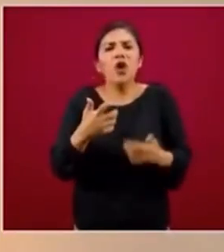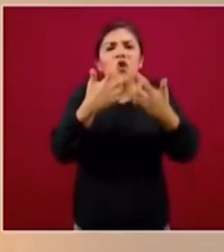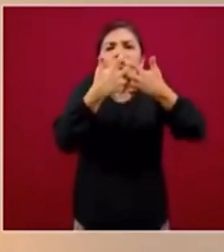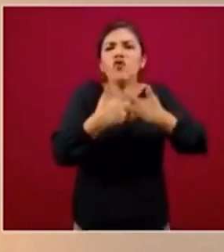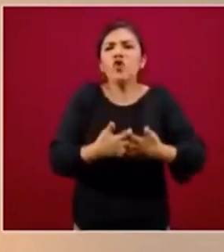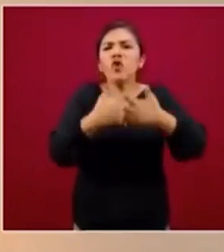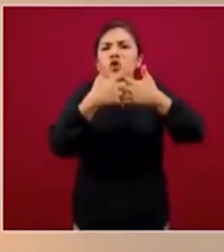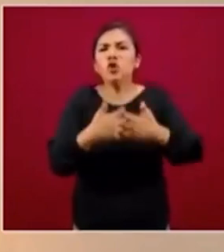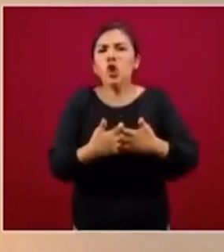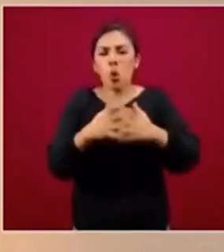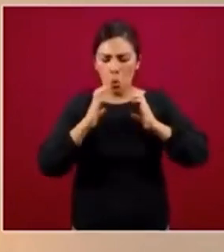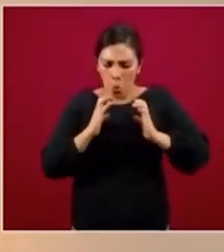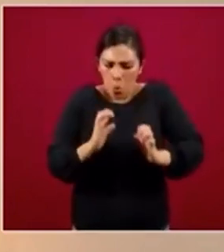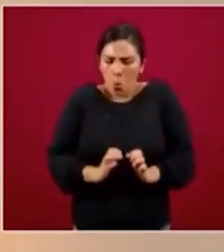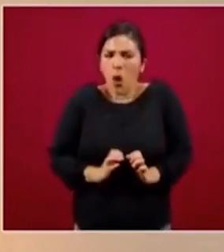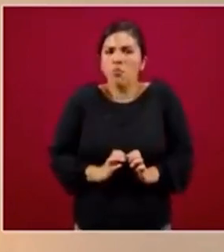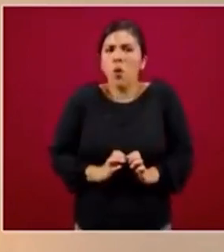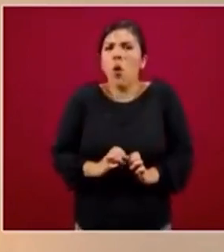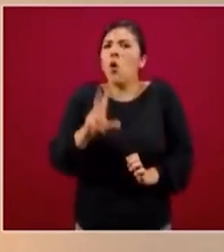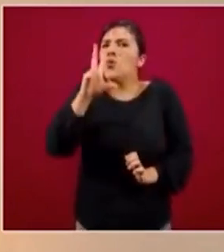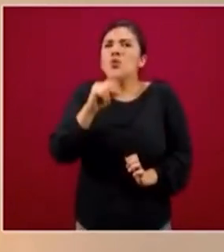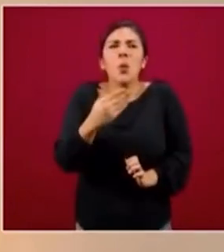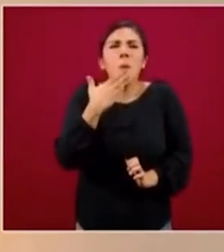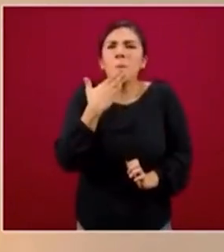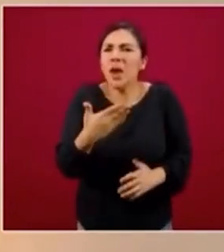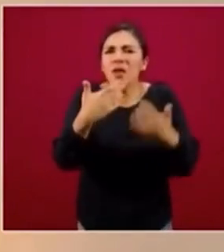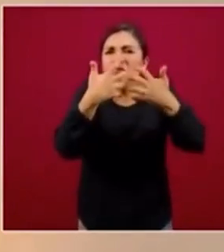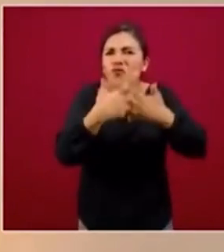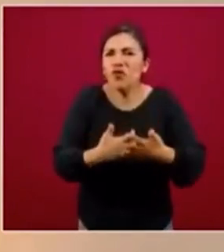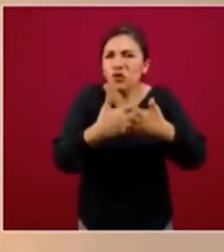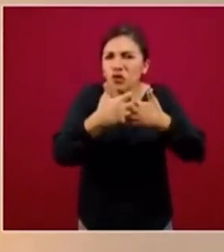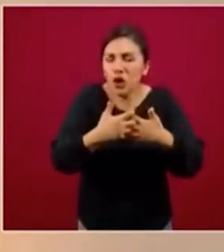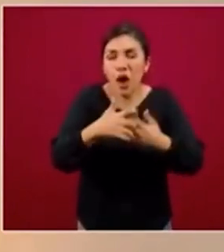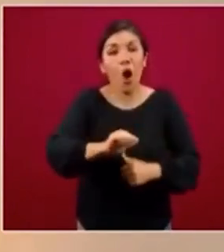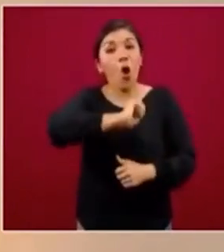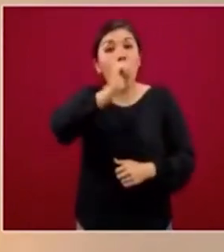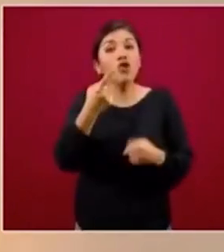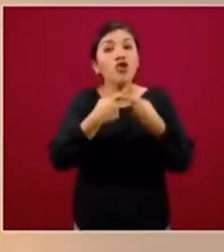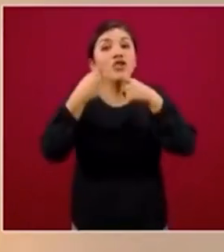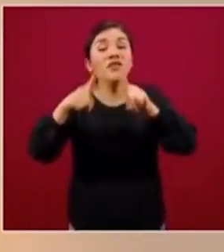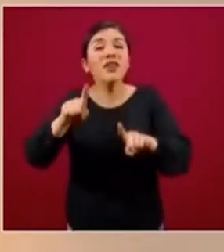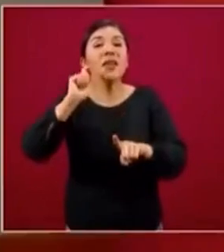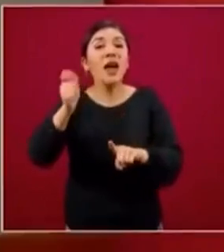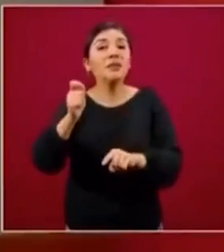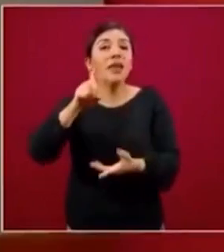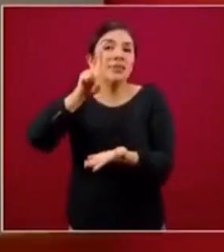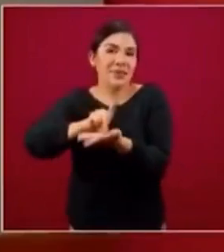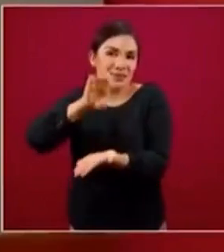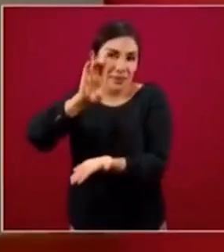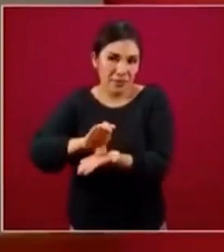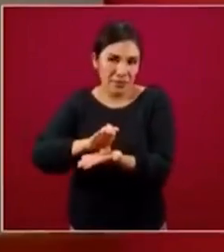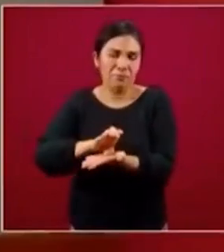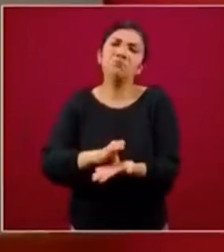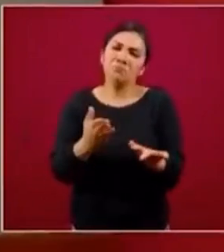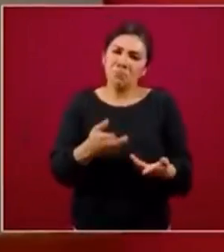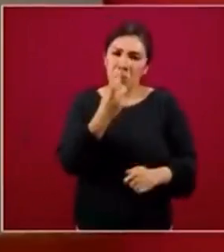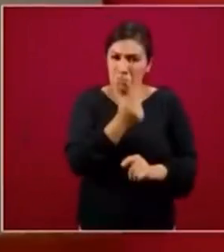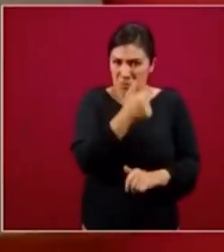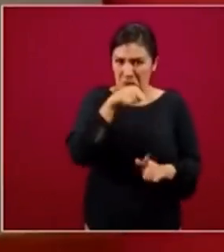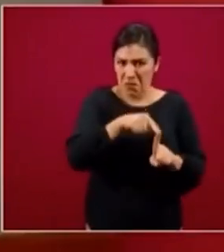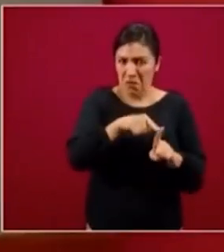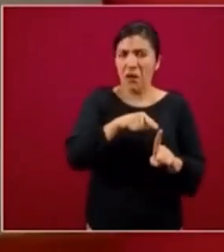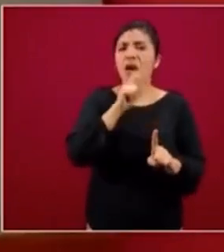de nuestro cuerpo, pero algunos tienen discapacidad. La limitación es cuando tenemos